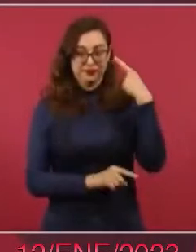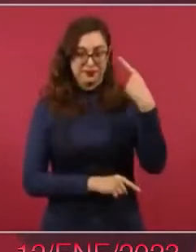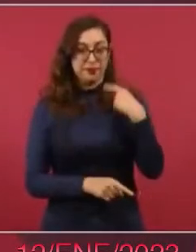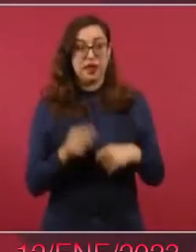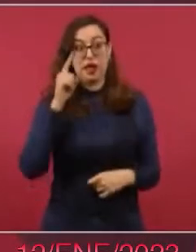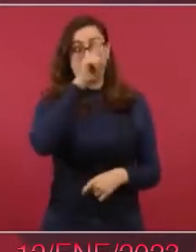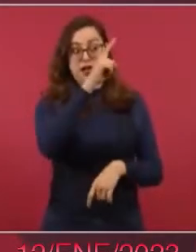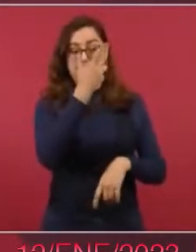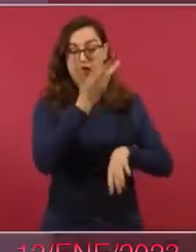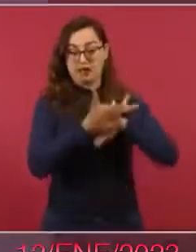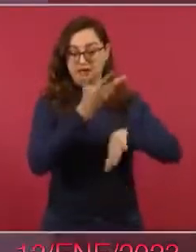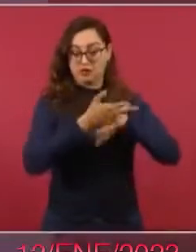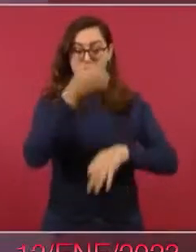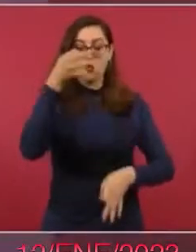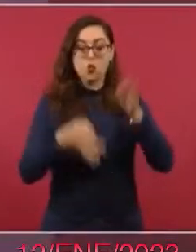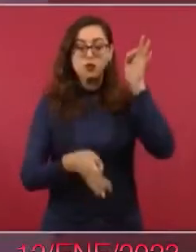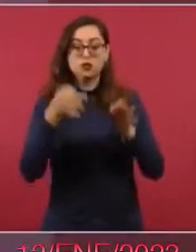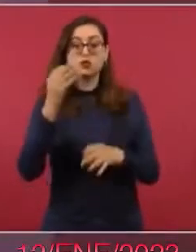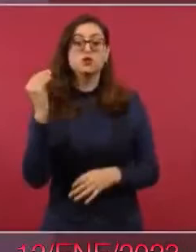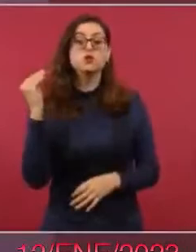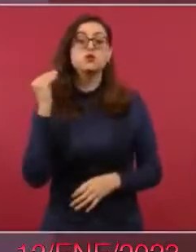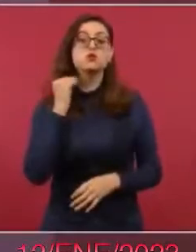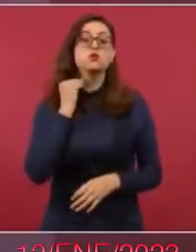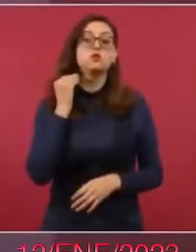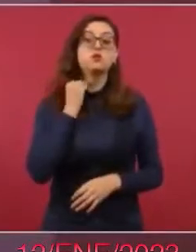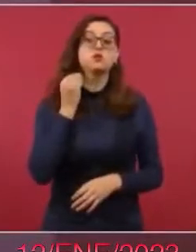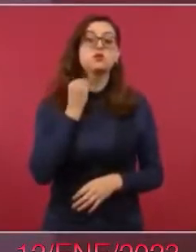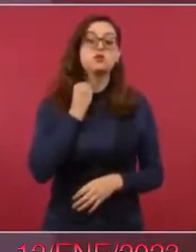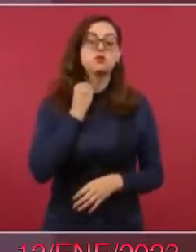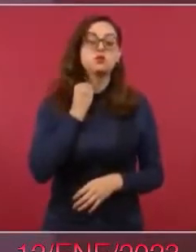García Luna que se conozca